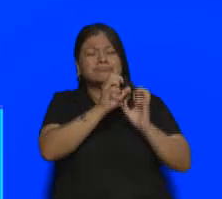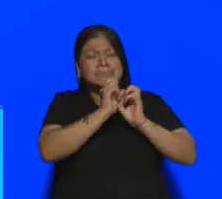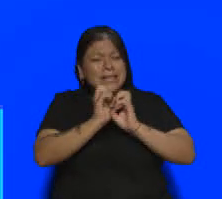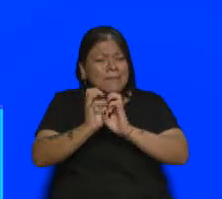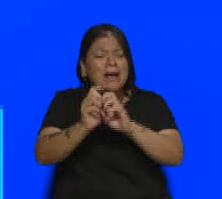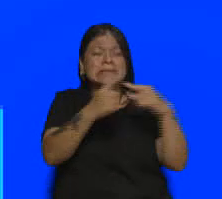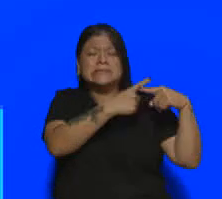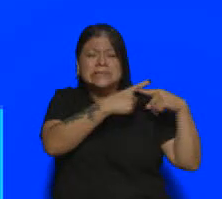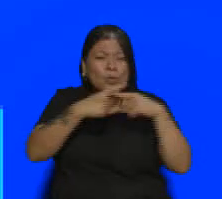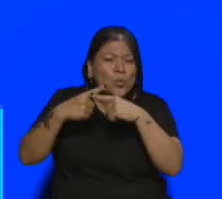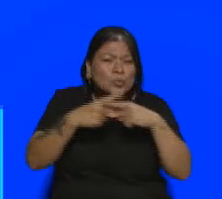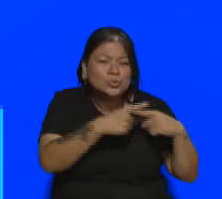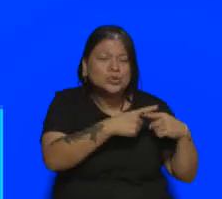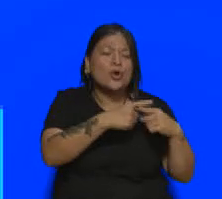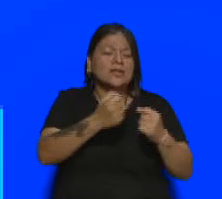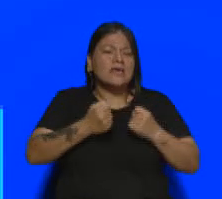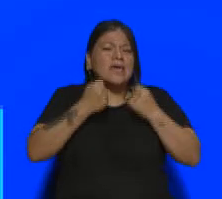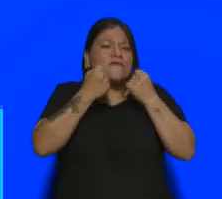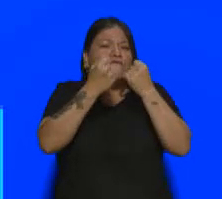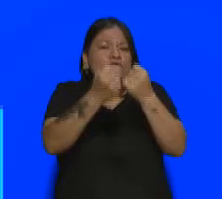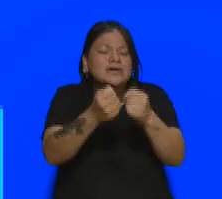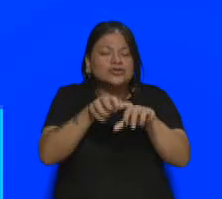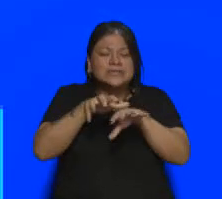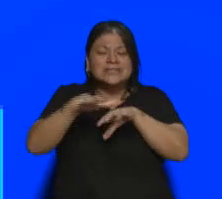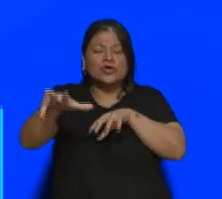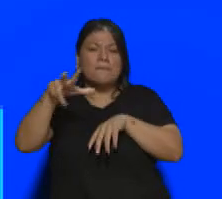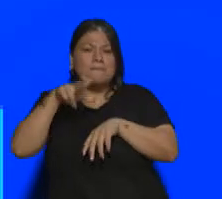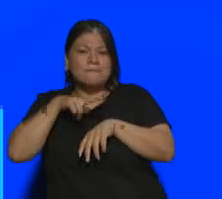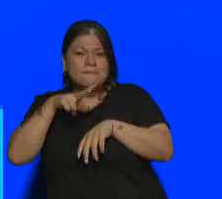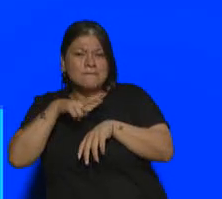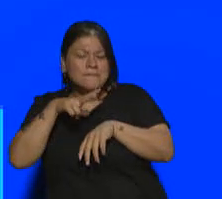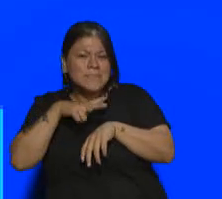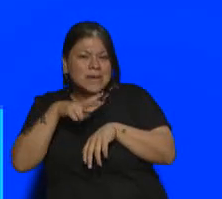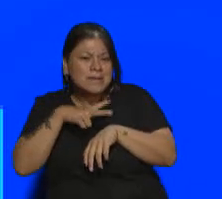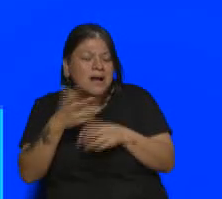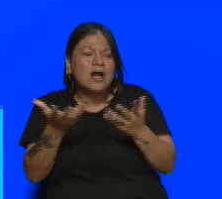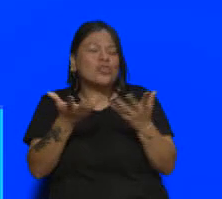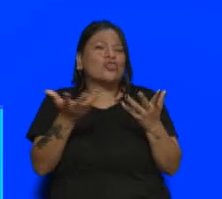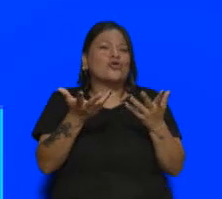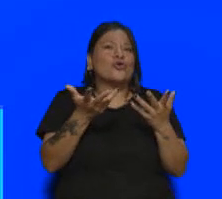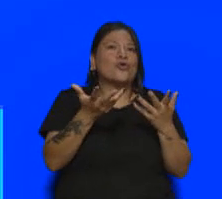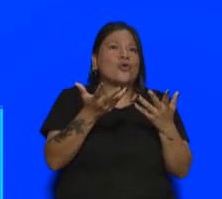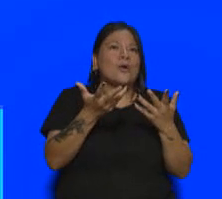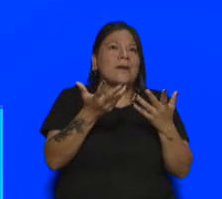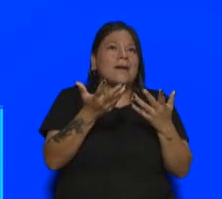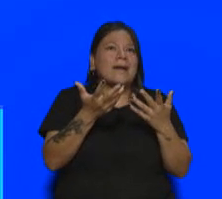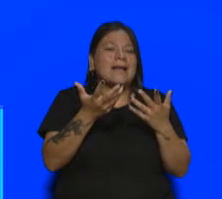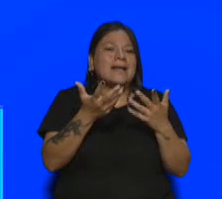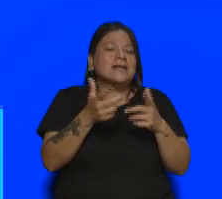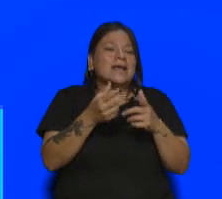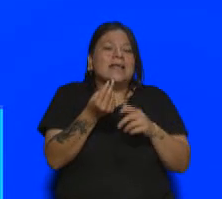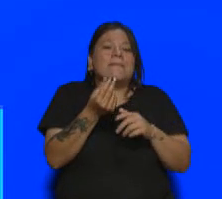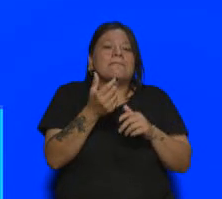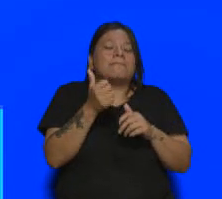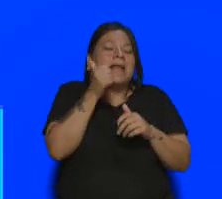tenido muchas discusiones, los esfuerzos del sector privado, usted los puede poner a la vista. ¿Cuánto ha crecido en volumen de